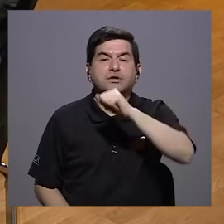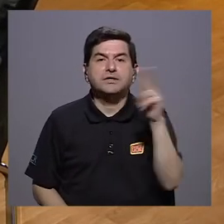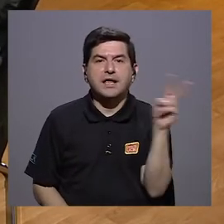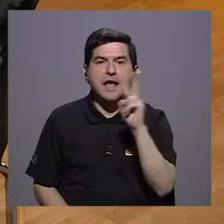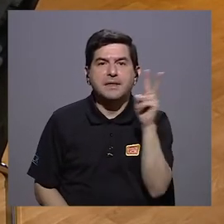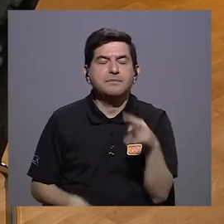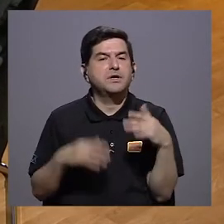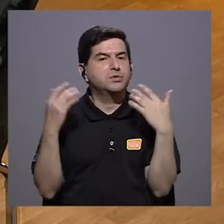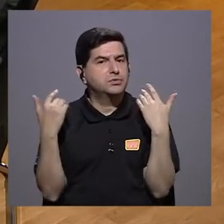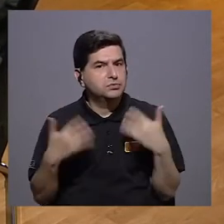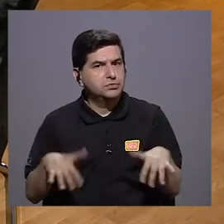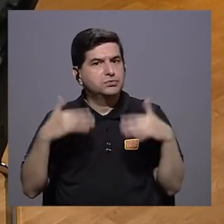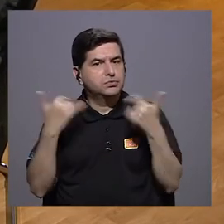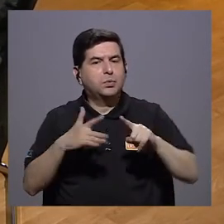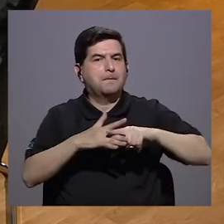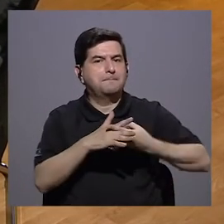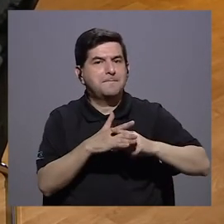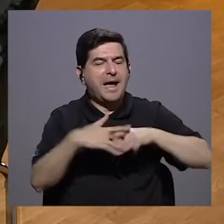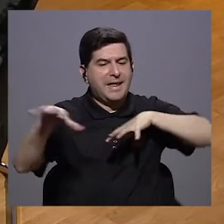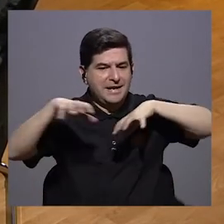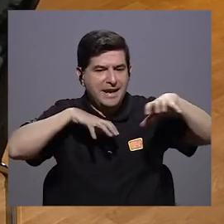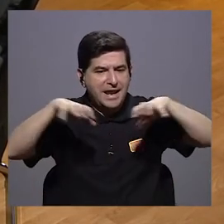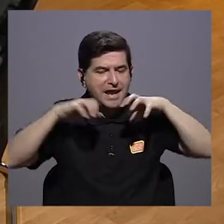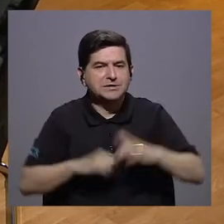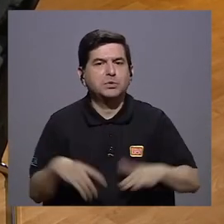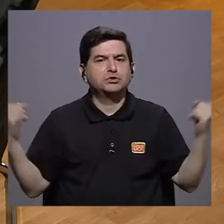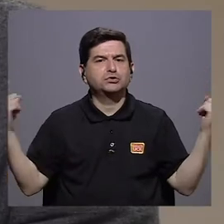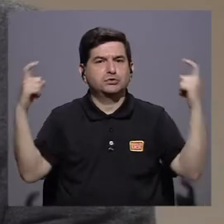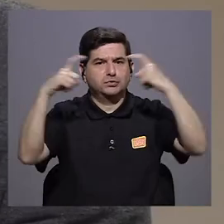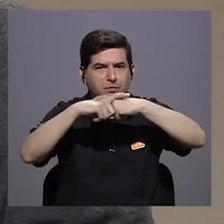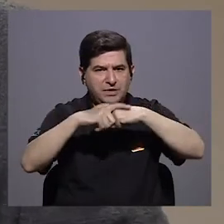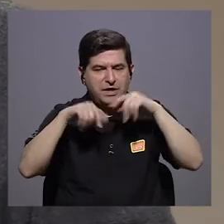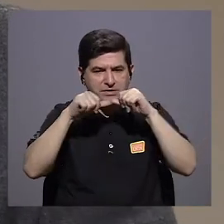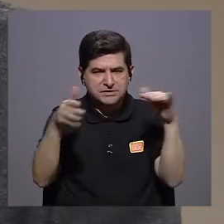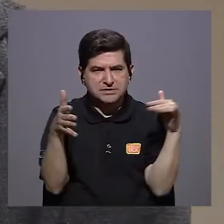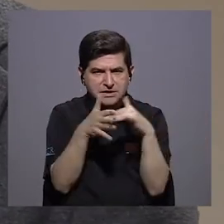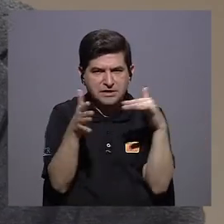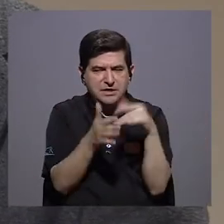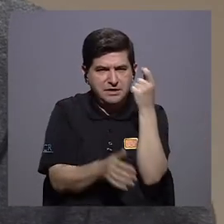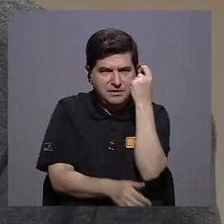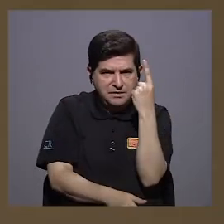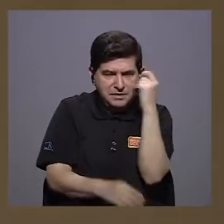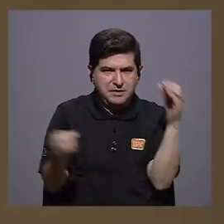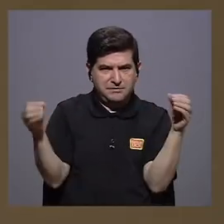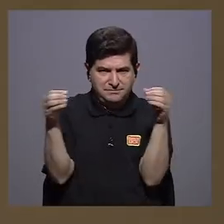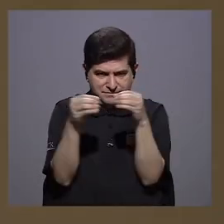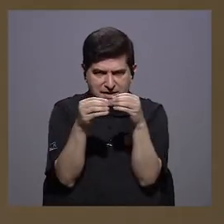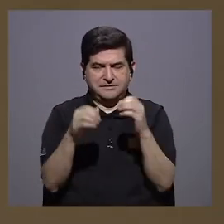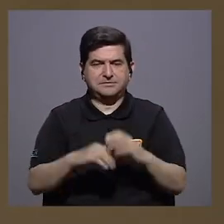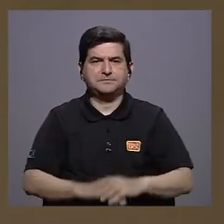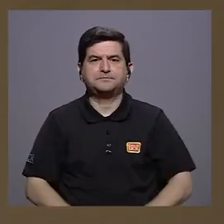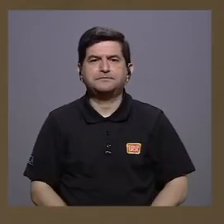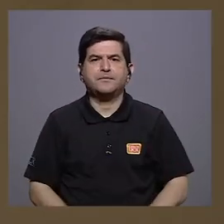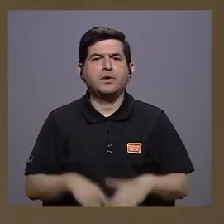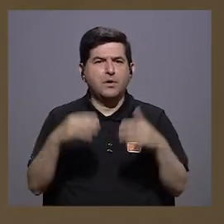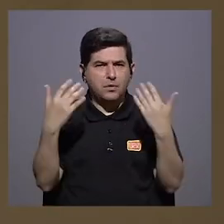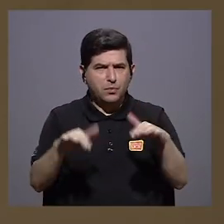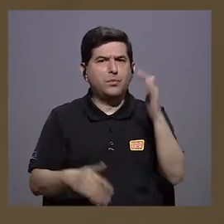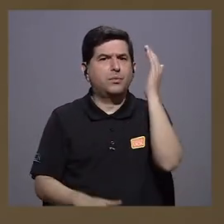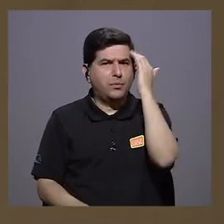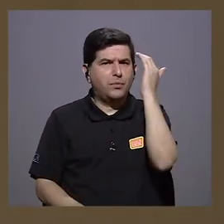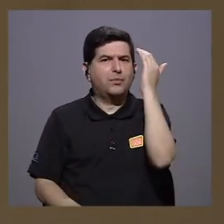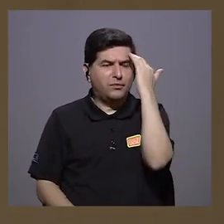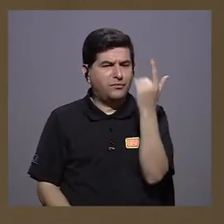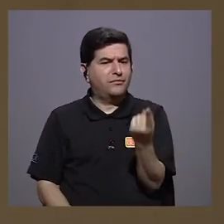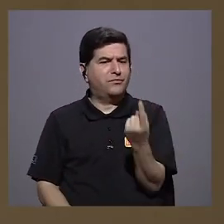este virus se las trae, tiene mecanismos de acción muy complejos y hay que seguir estudiando para entender más. Mucho conocimiento en el